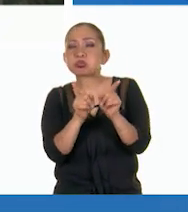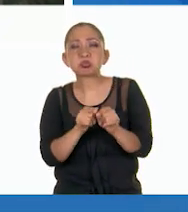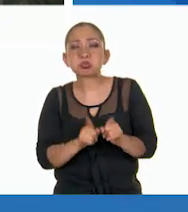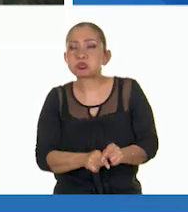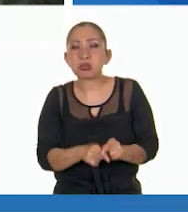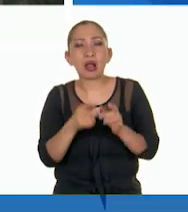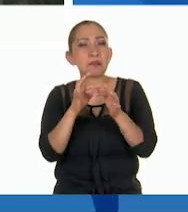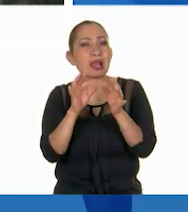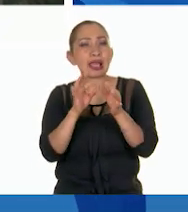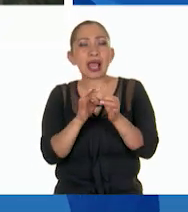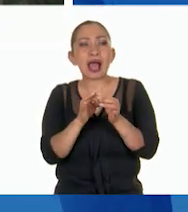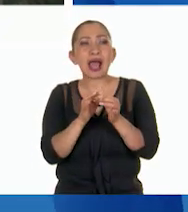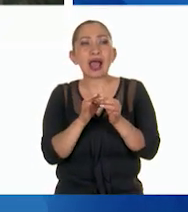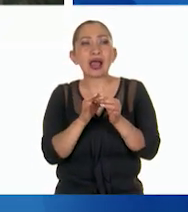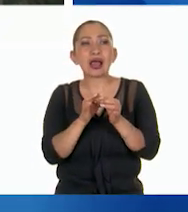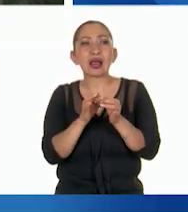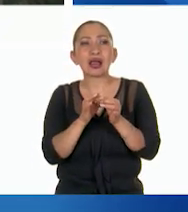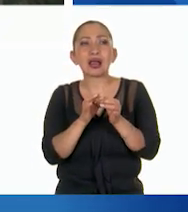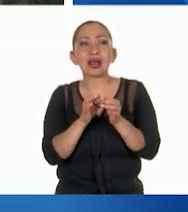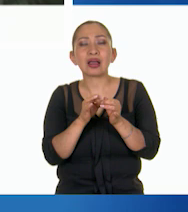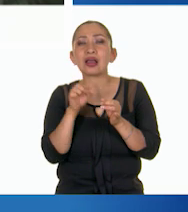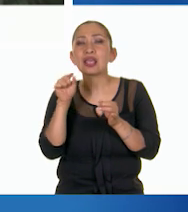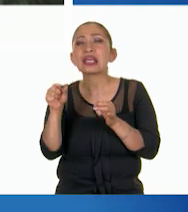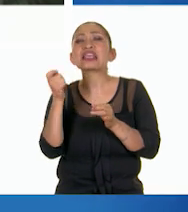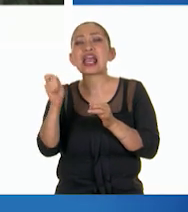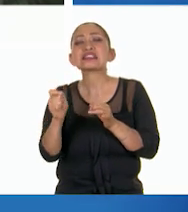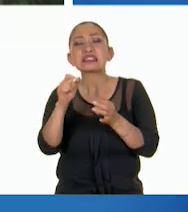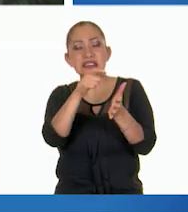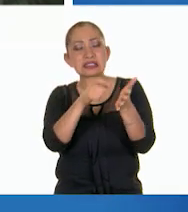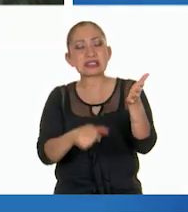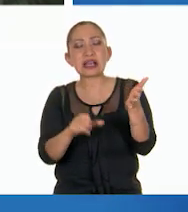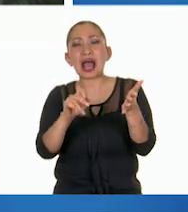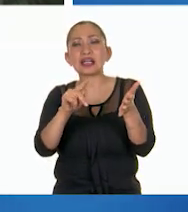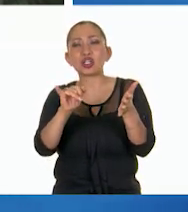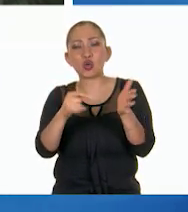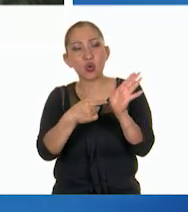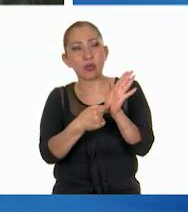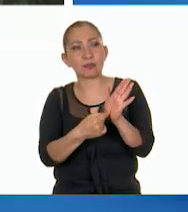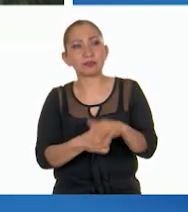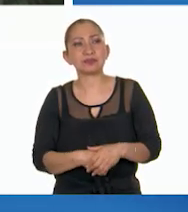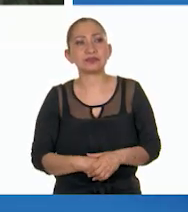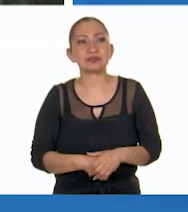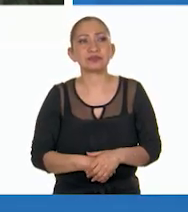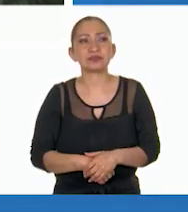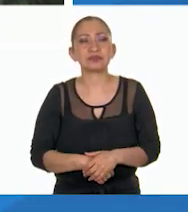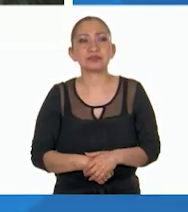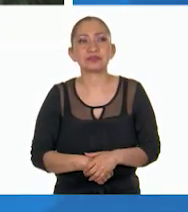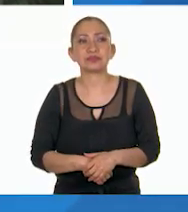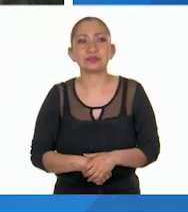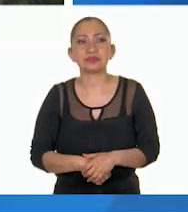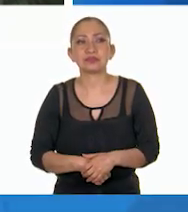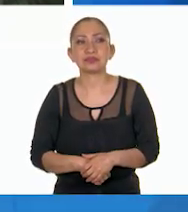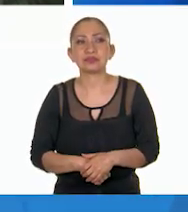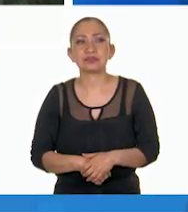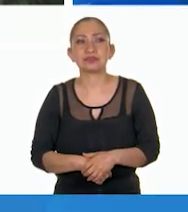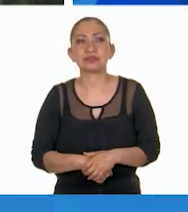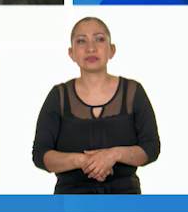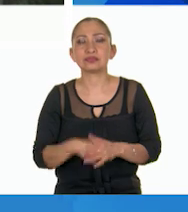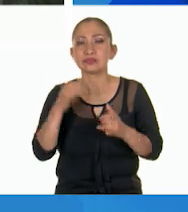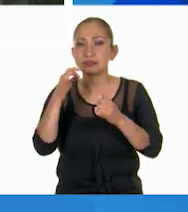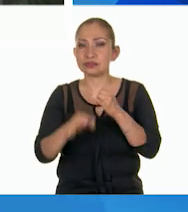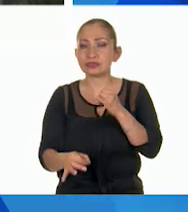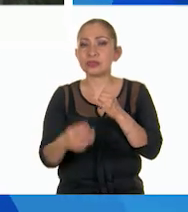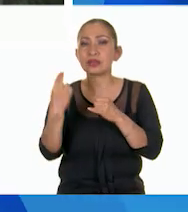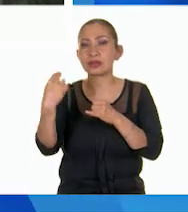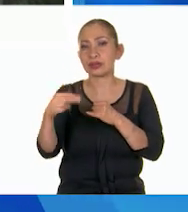explica a quién lee el artículo. Lo que se muestra al final de ellos.